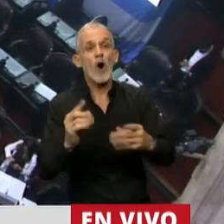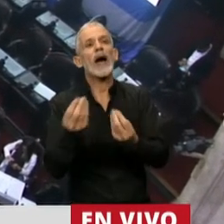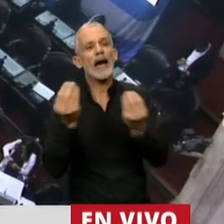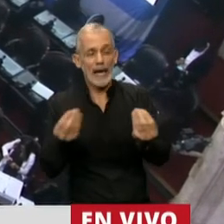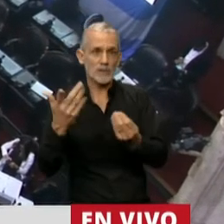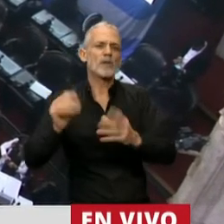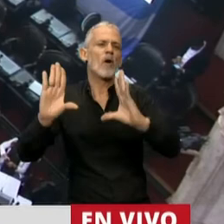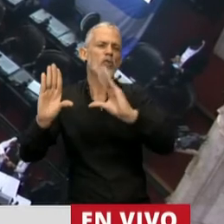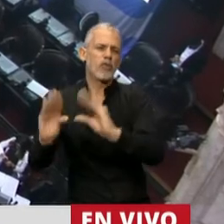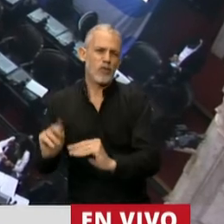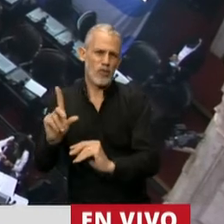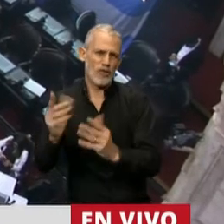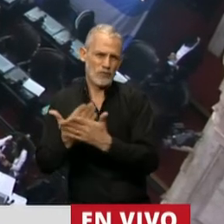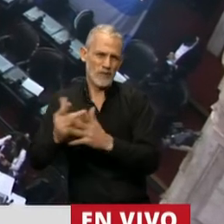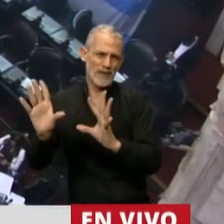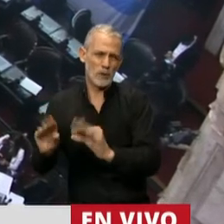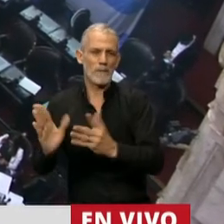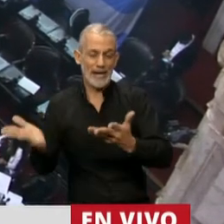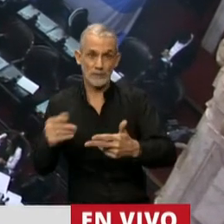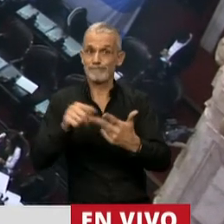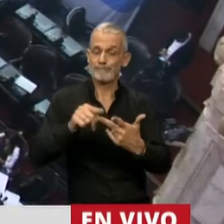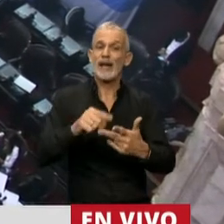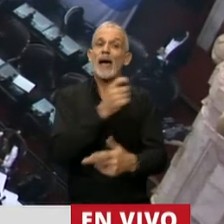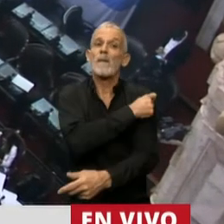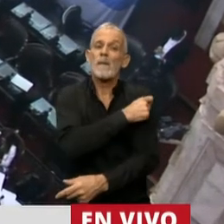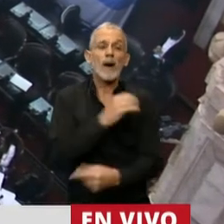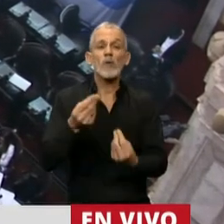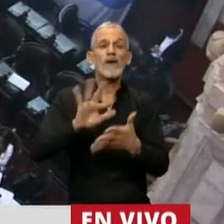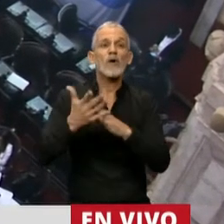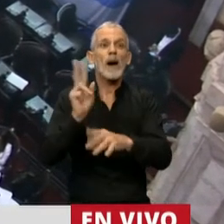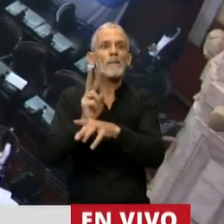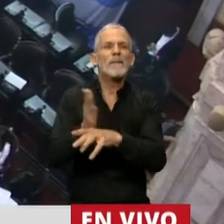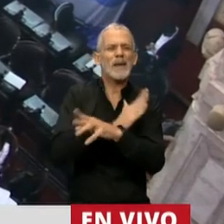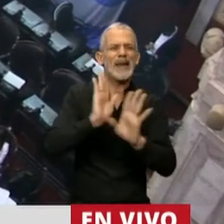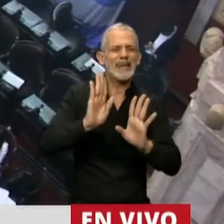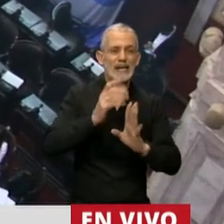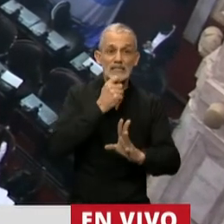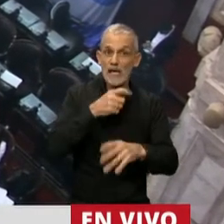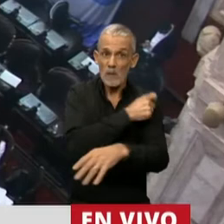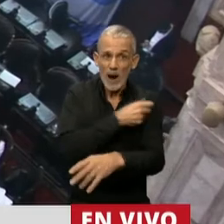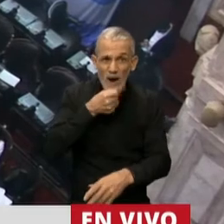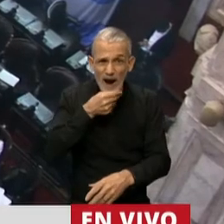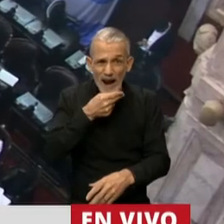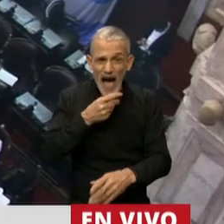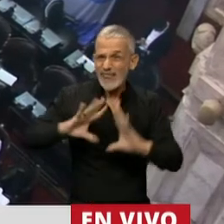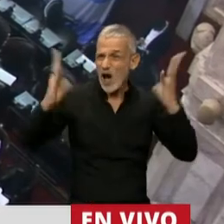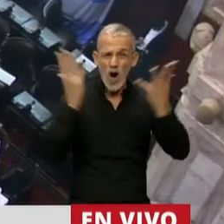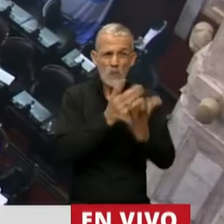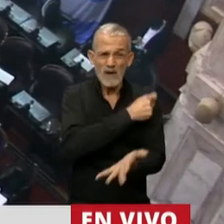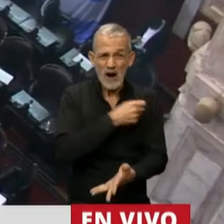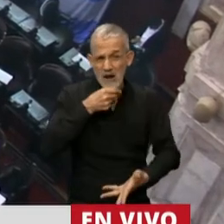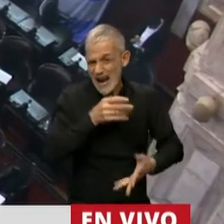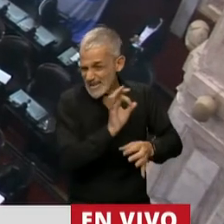hay que tratar de aliviar. La vacuna es la oportunidad de prevenir. Si no hubiese vacunas en el mundo,